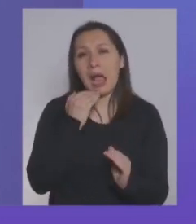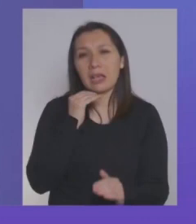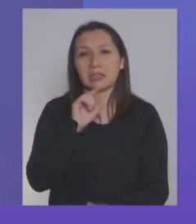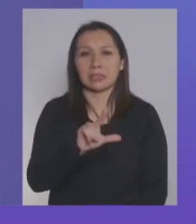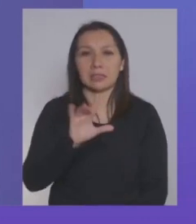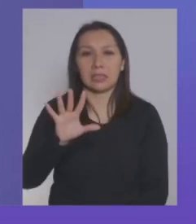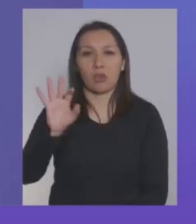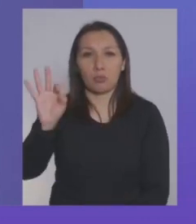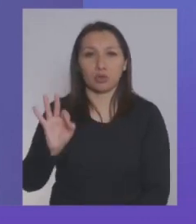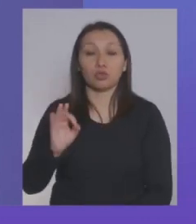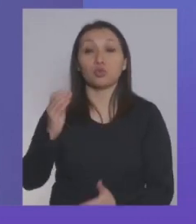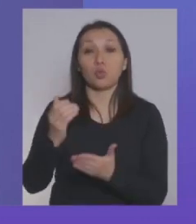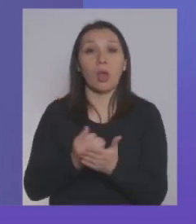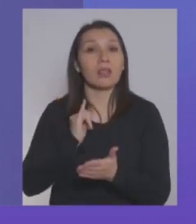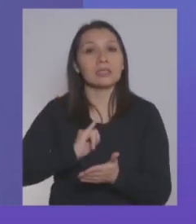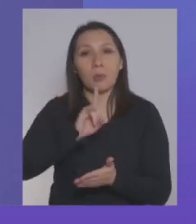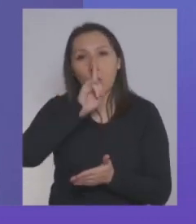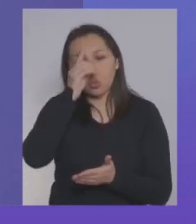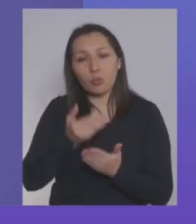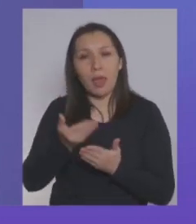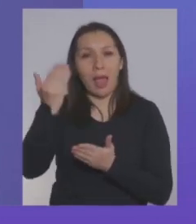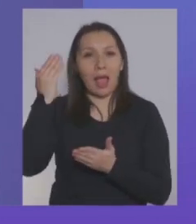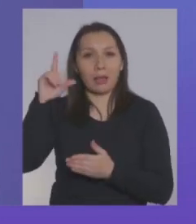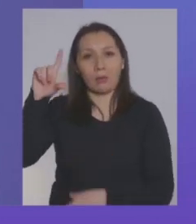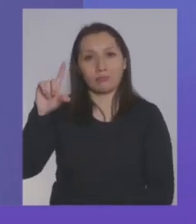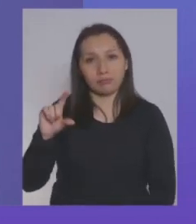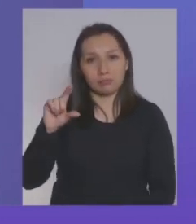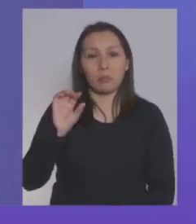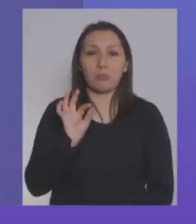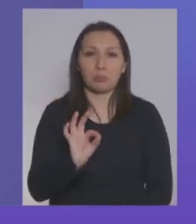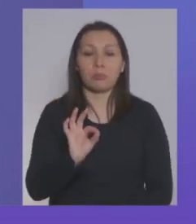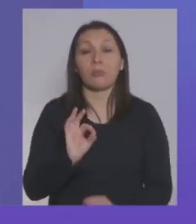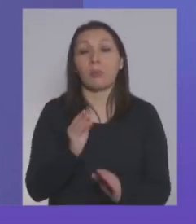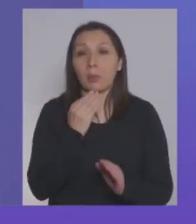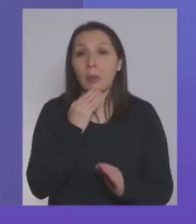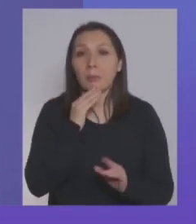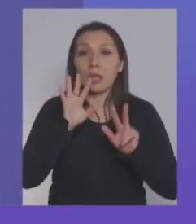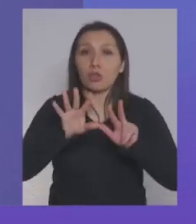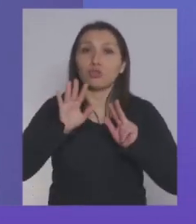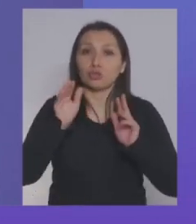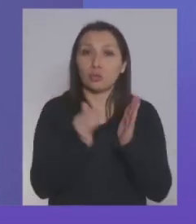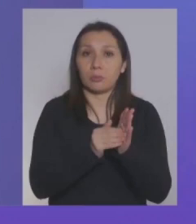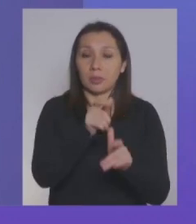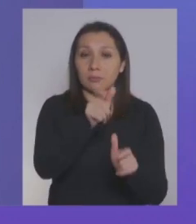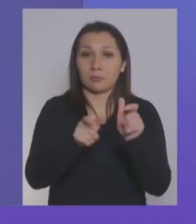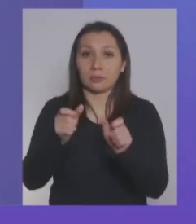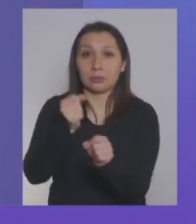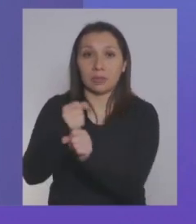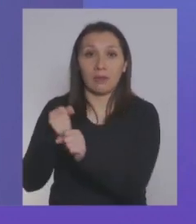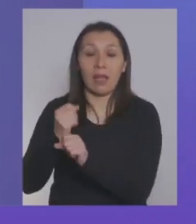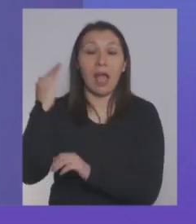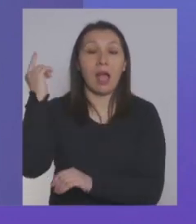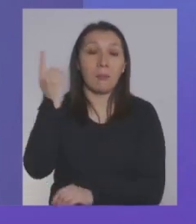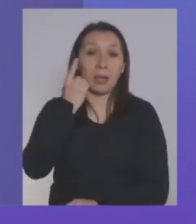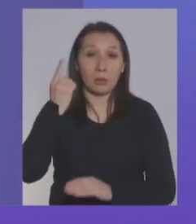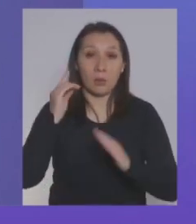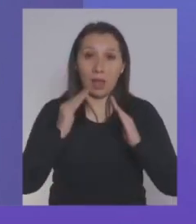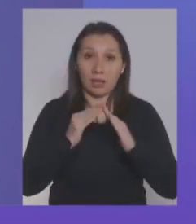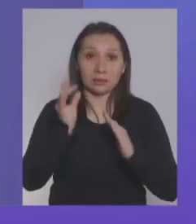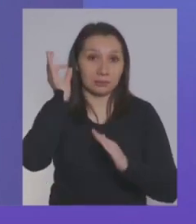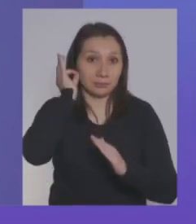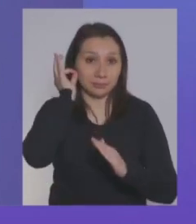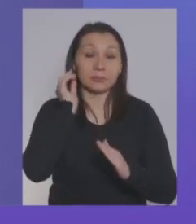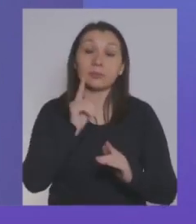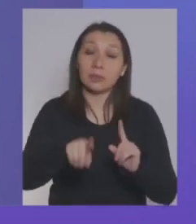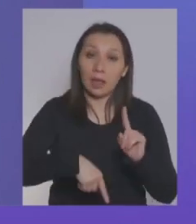75% de lo que yo recibía antes, y cerca de 18.000 trabajadoras de casa particular. Además,